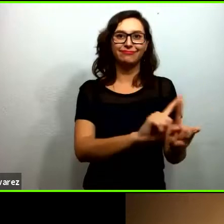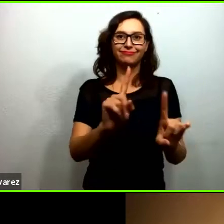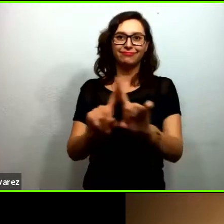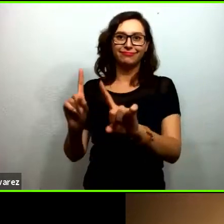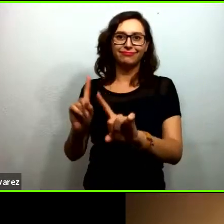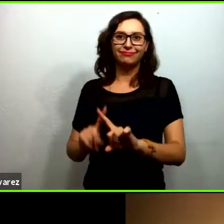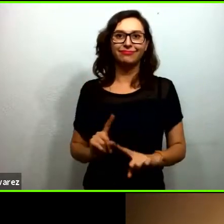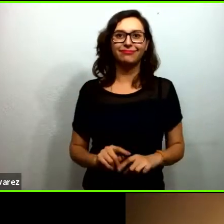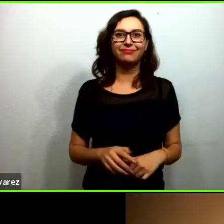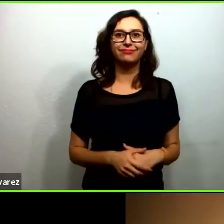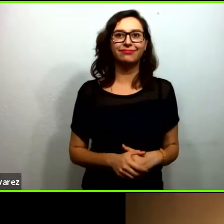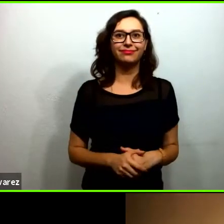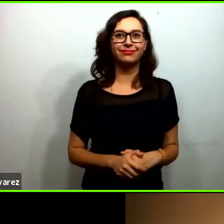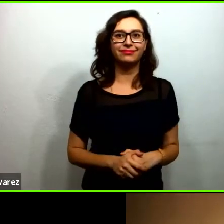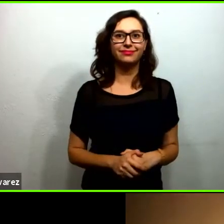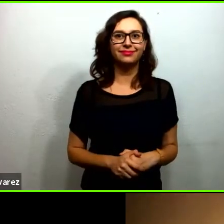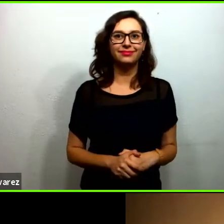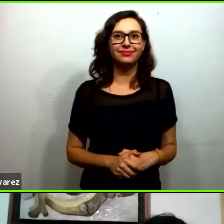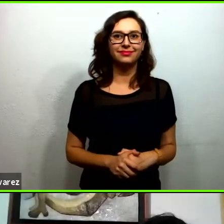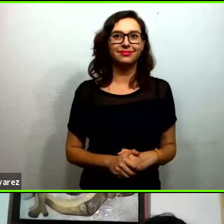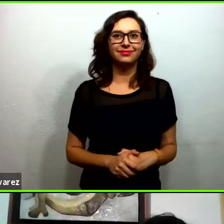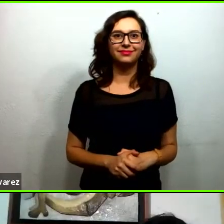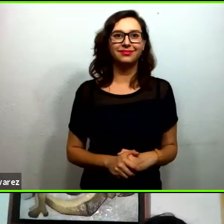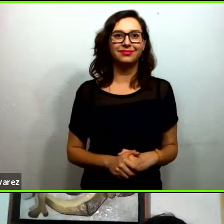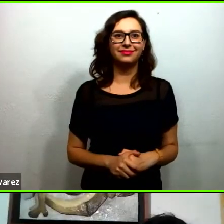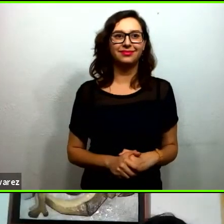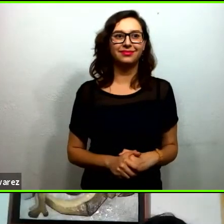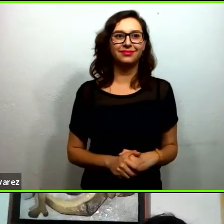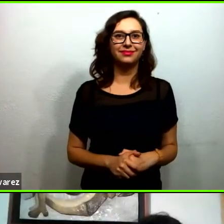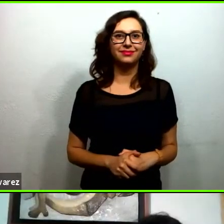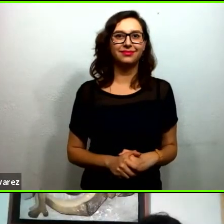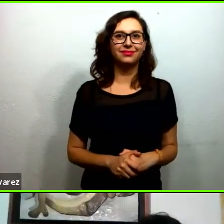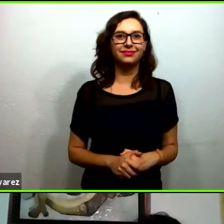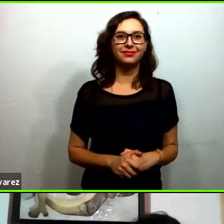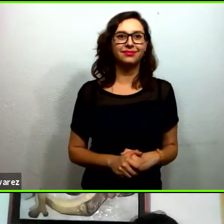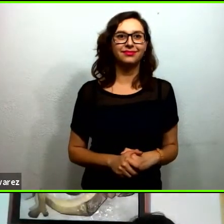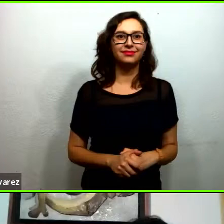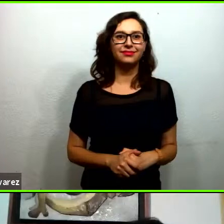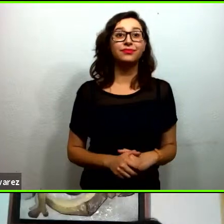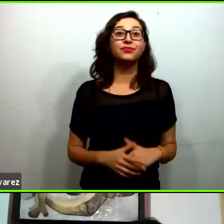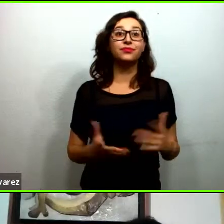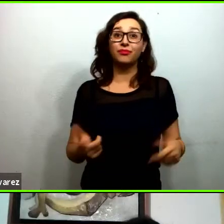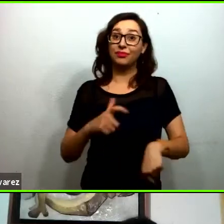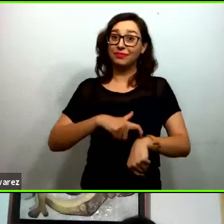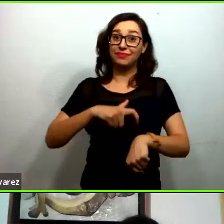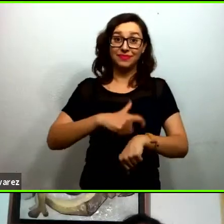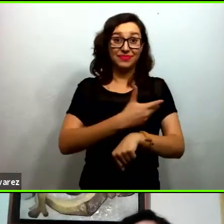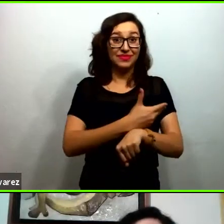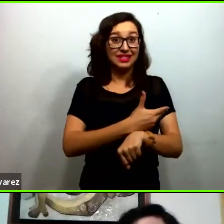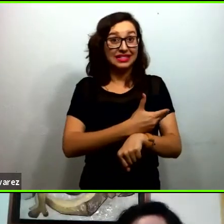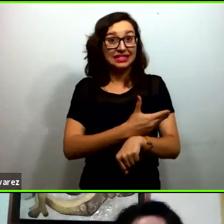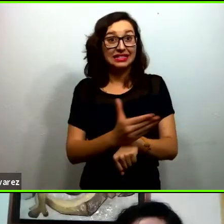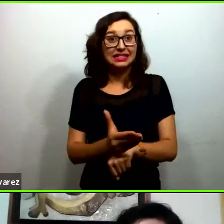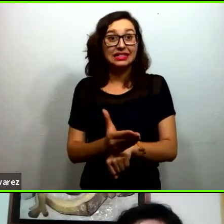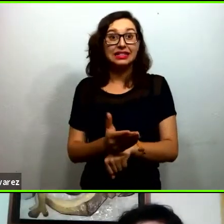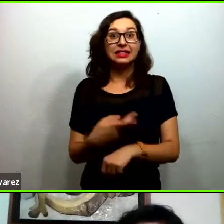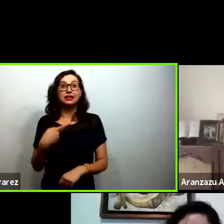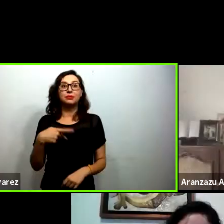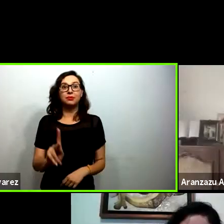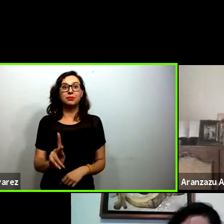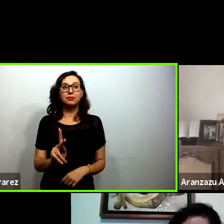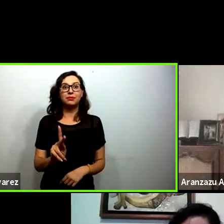decís vos también muy motivadoras y esperanzadoras estamos bastante pasados de tiempo pero quisiera aprovechar